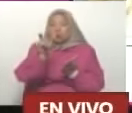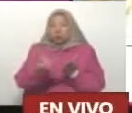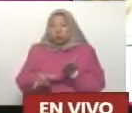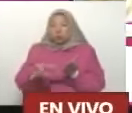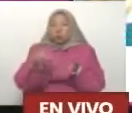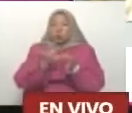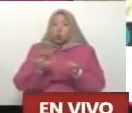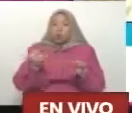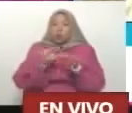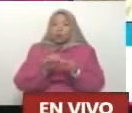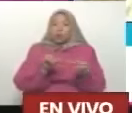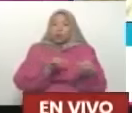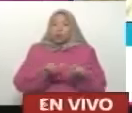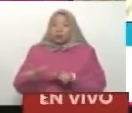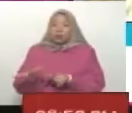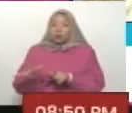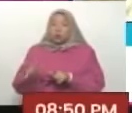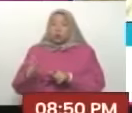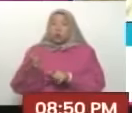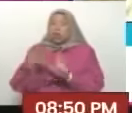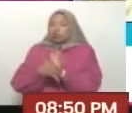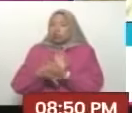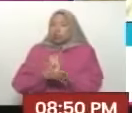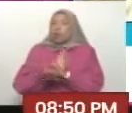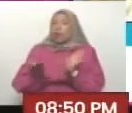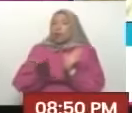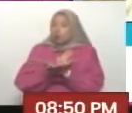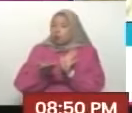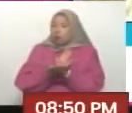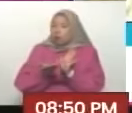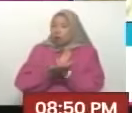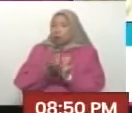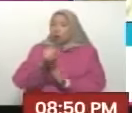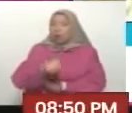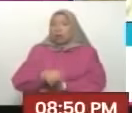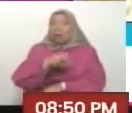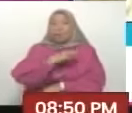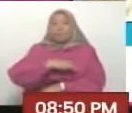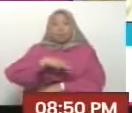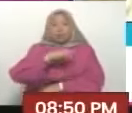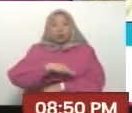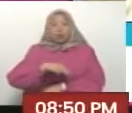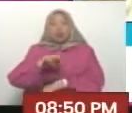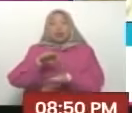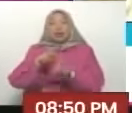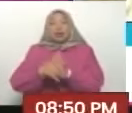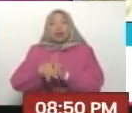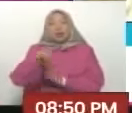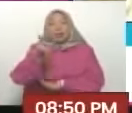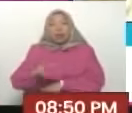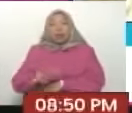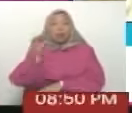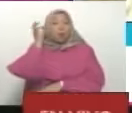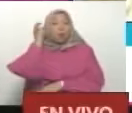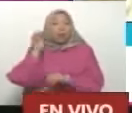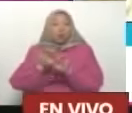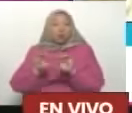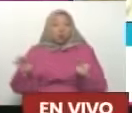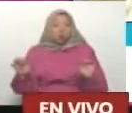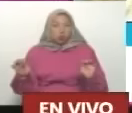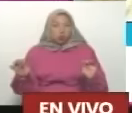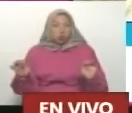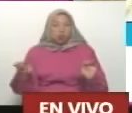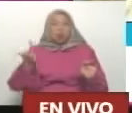comentarle todos los detalles acerca de la rehabilitación de este centro educativo, se encuentra la ministra del Poder Popular para la Educación, Yelixi Santaella, la